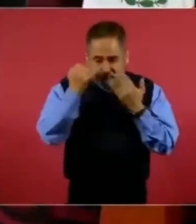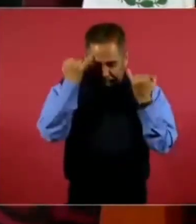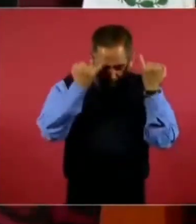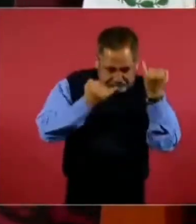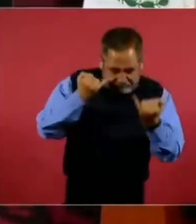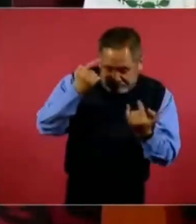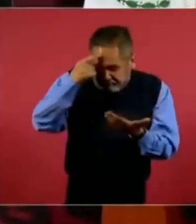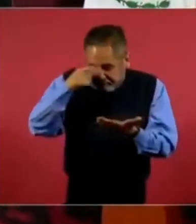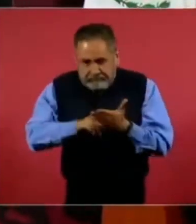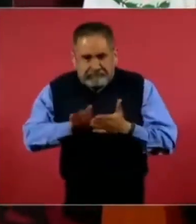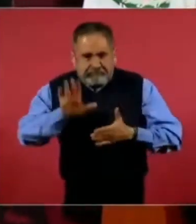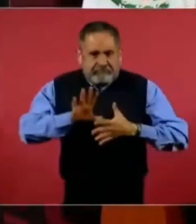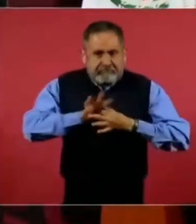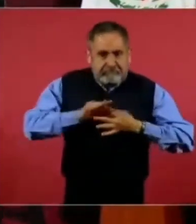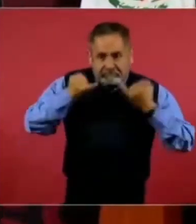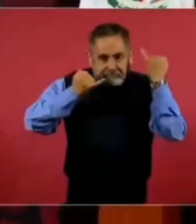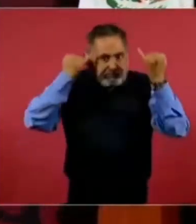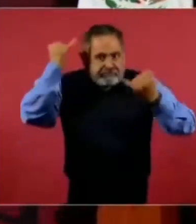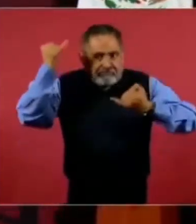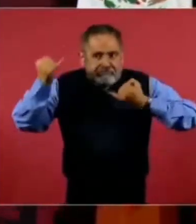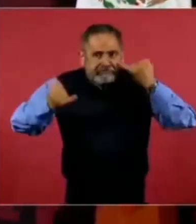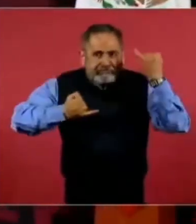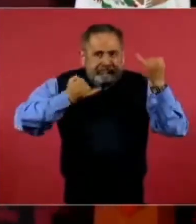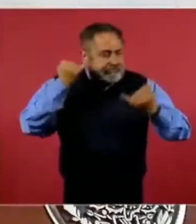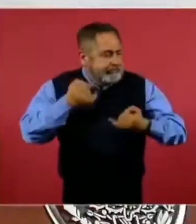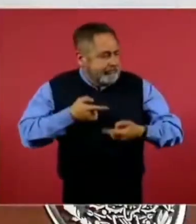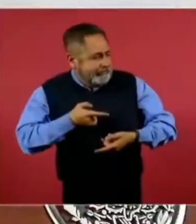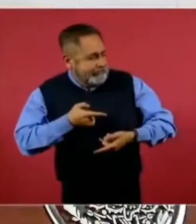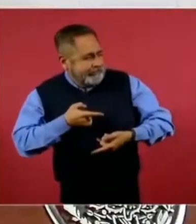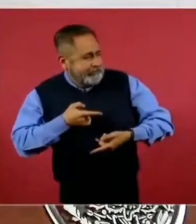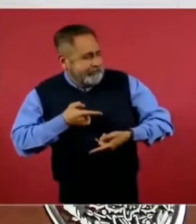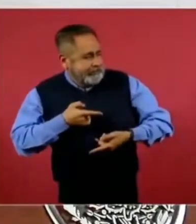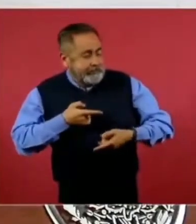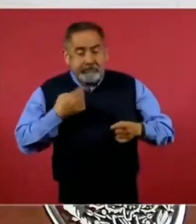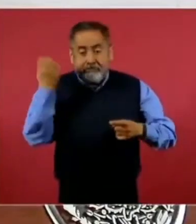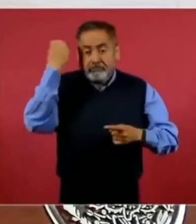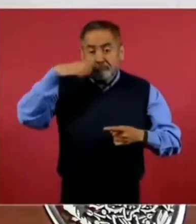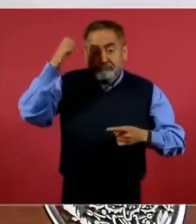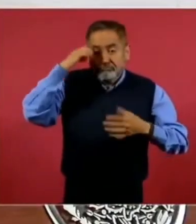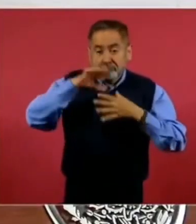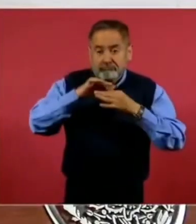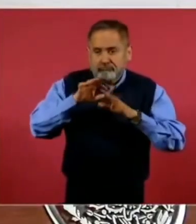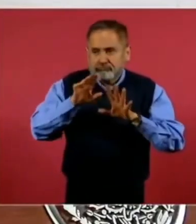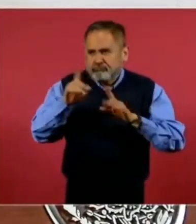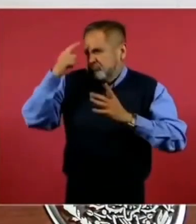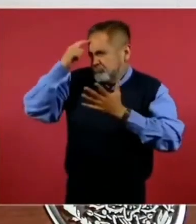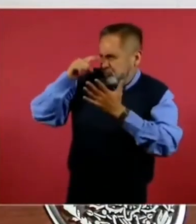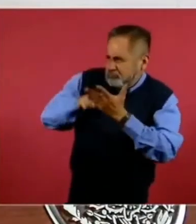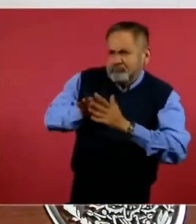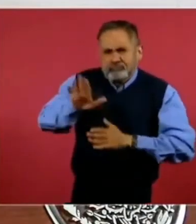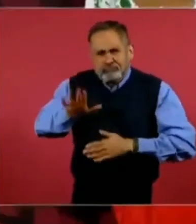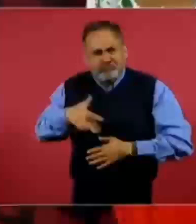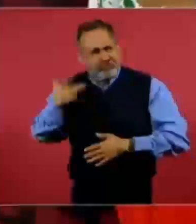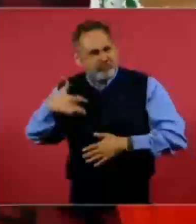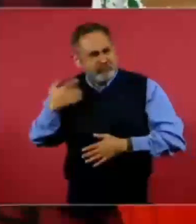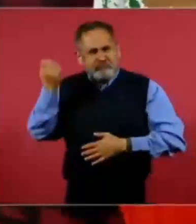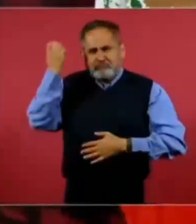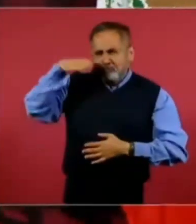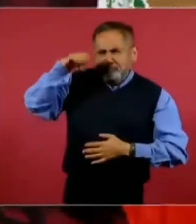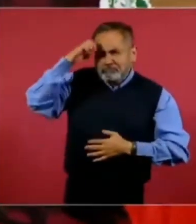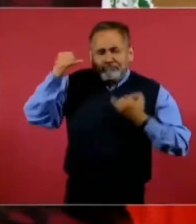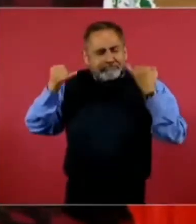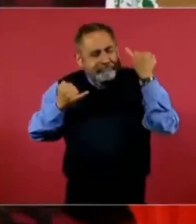hasta los expertos, entre comillas.